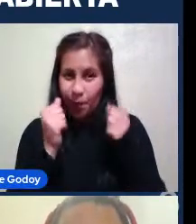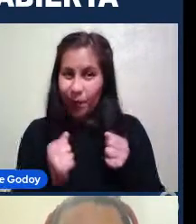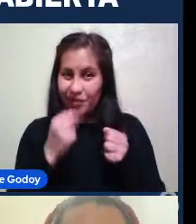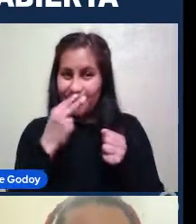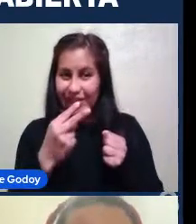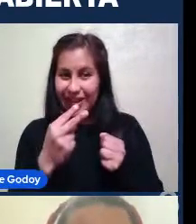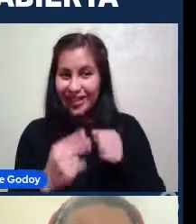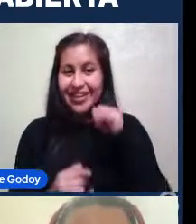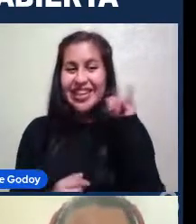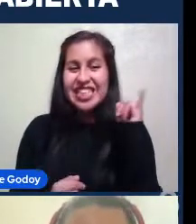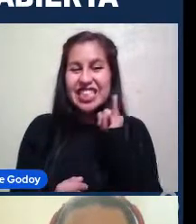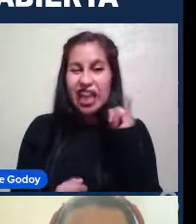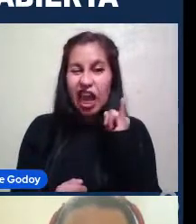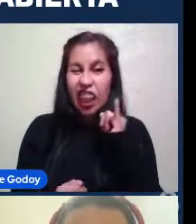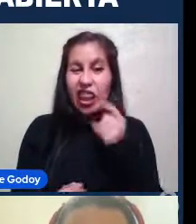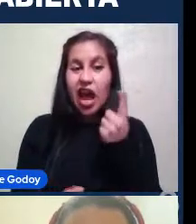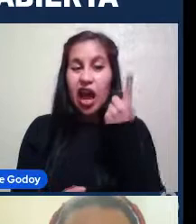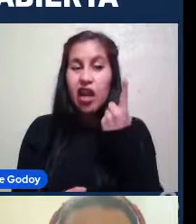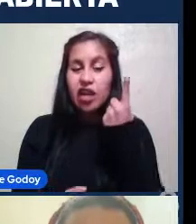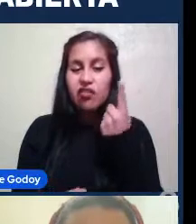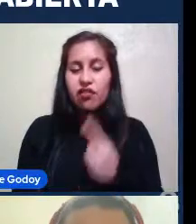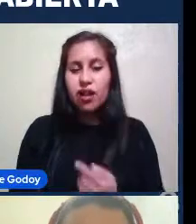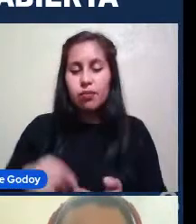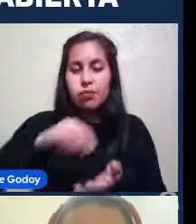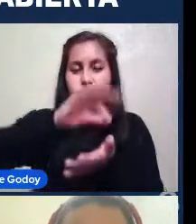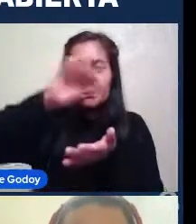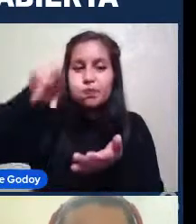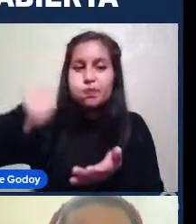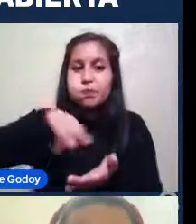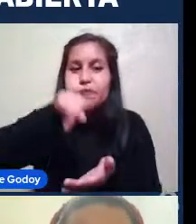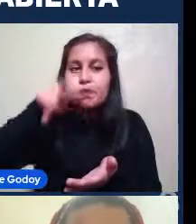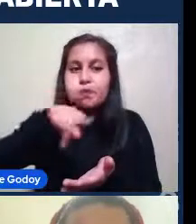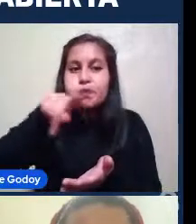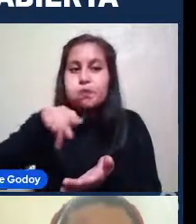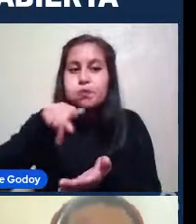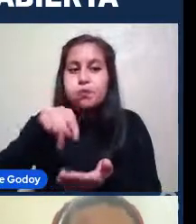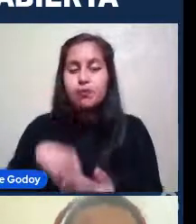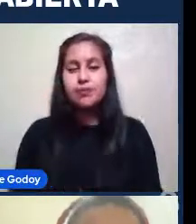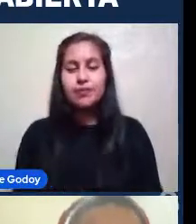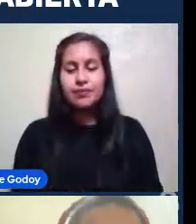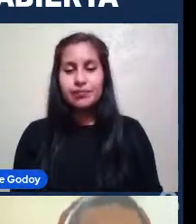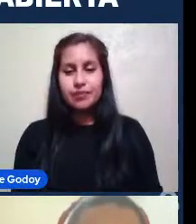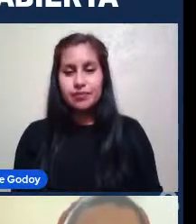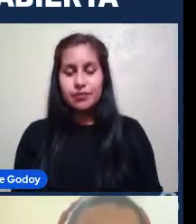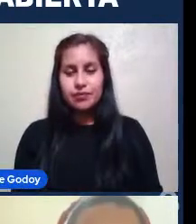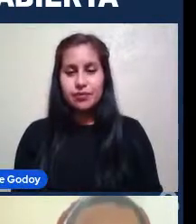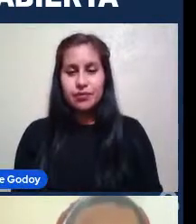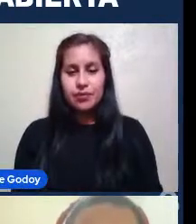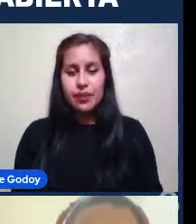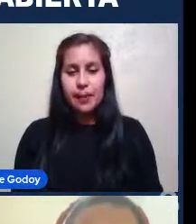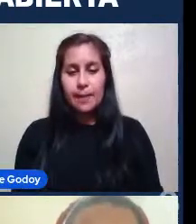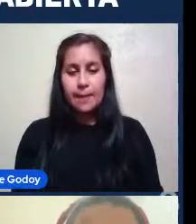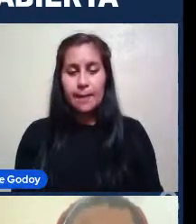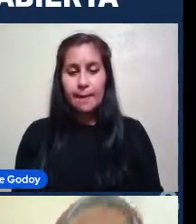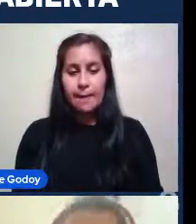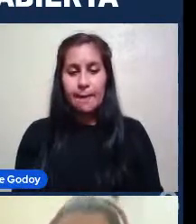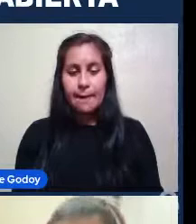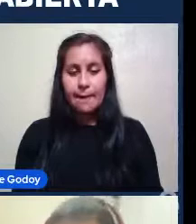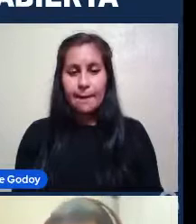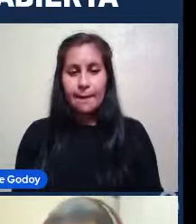puede Aparecer El mouse Quizá Tengo un Puntero Láser Con esto No No Tengo Perdón